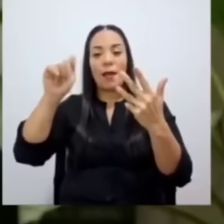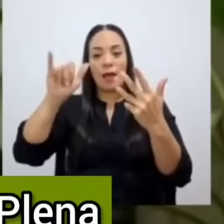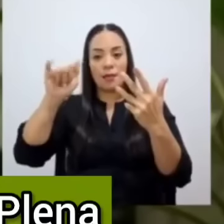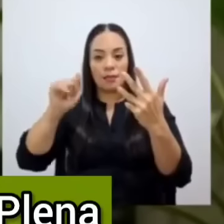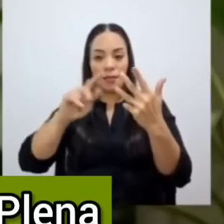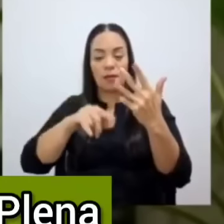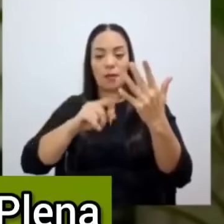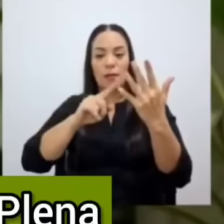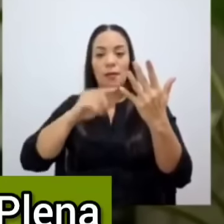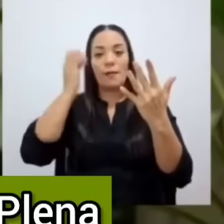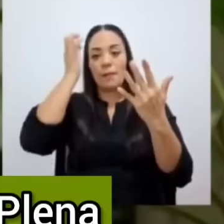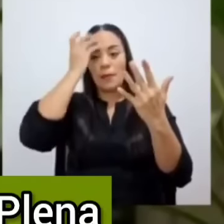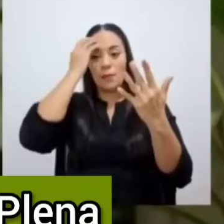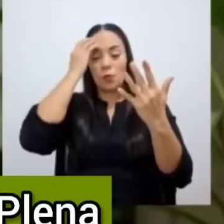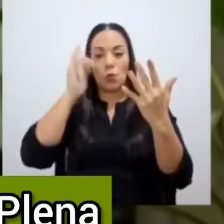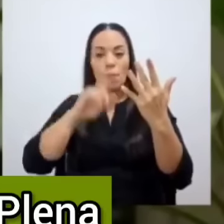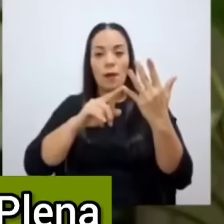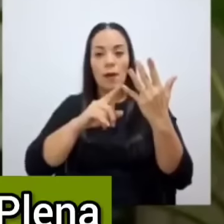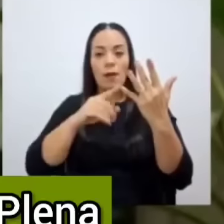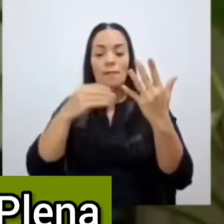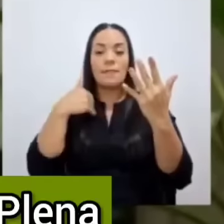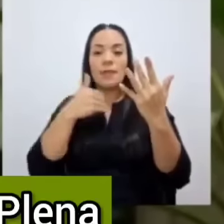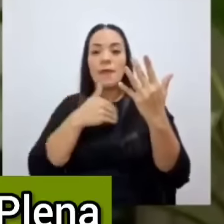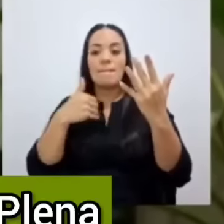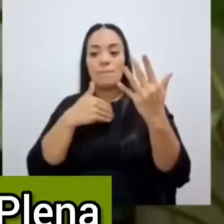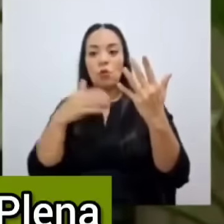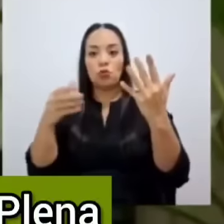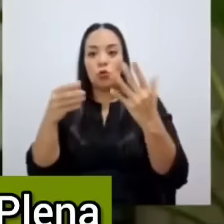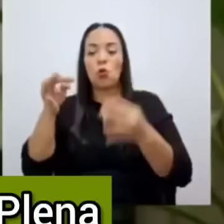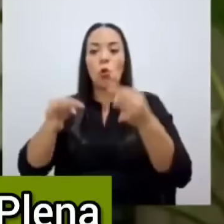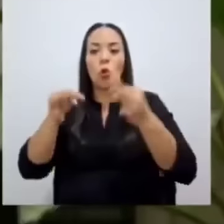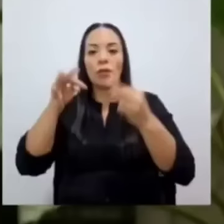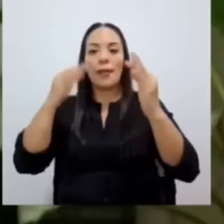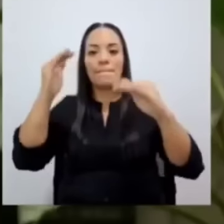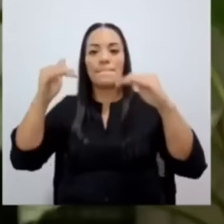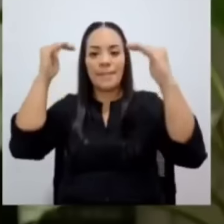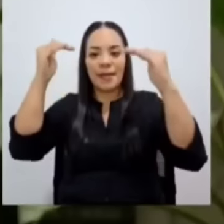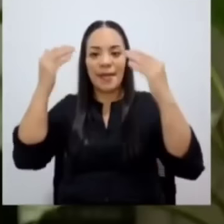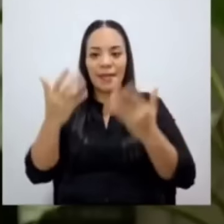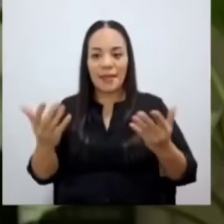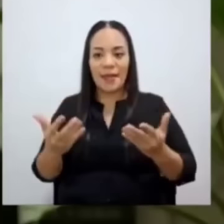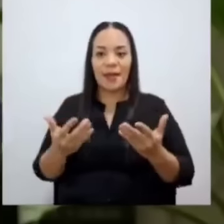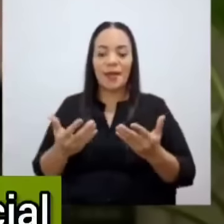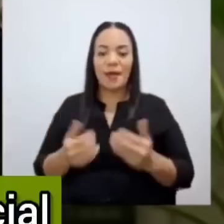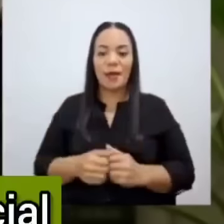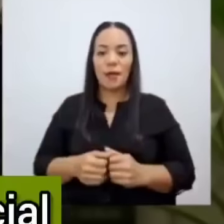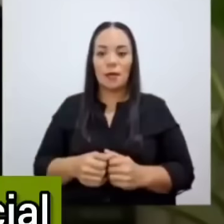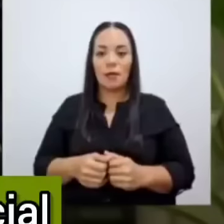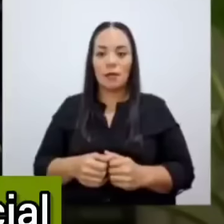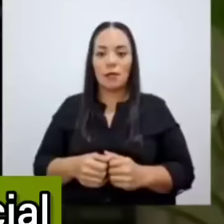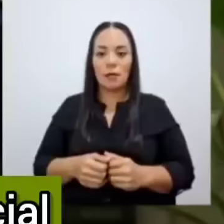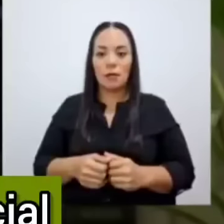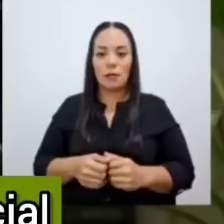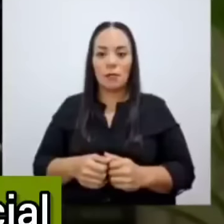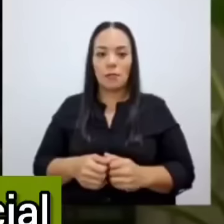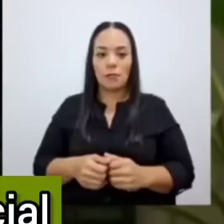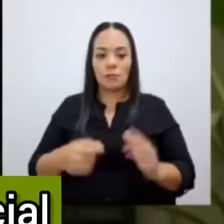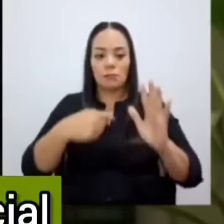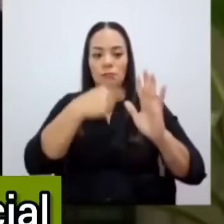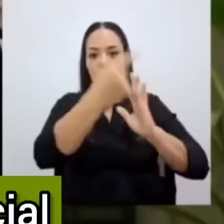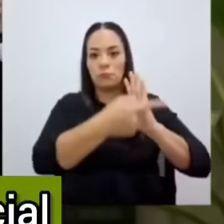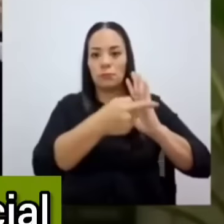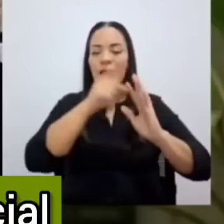me preocupan los miembros de la Corte Plena que tienen que manejar